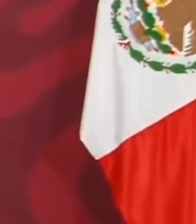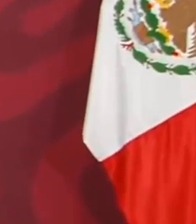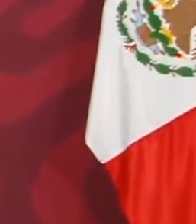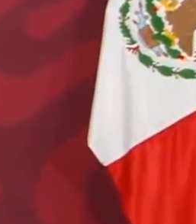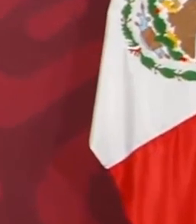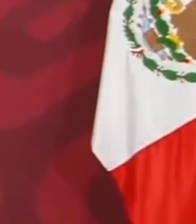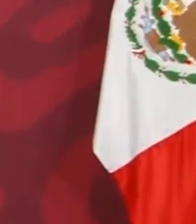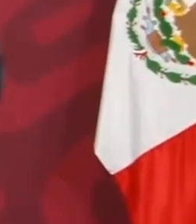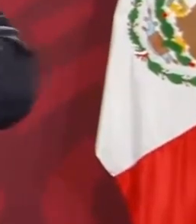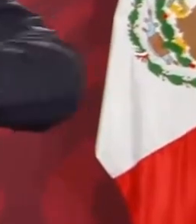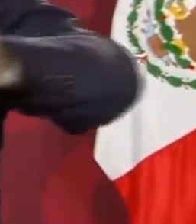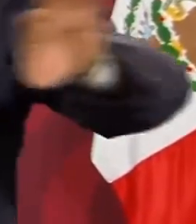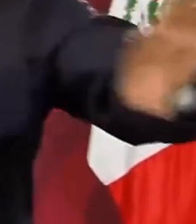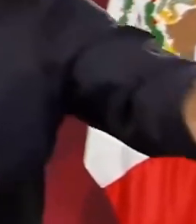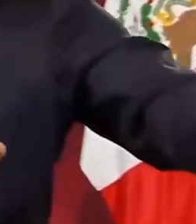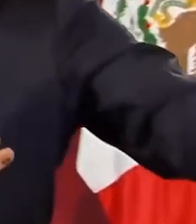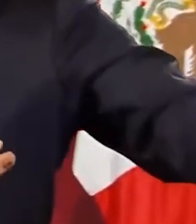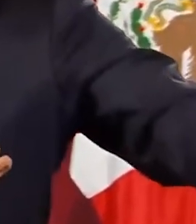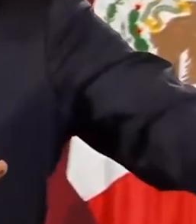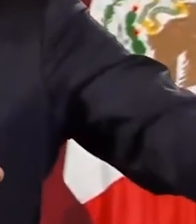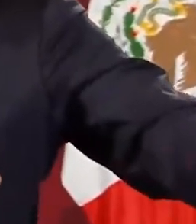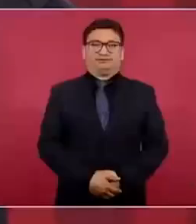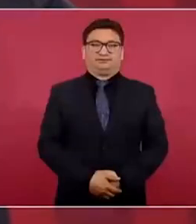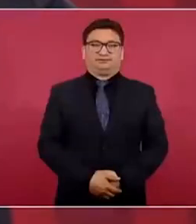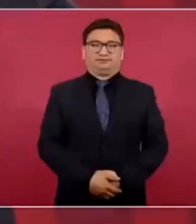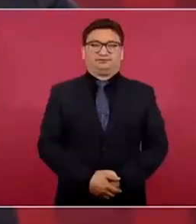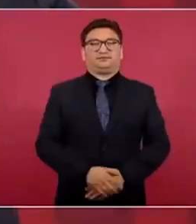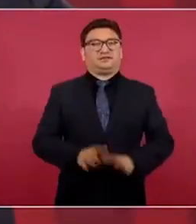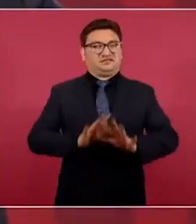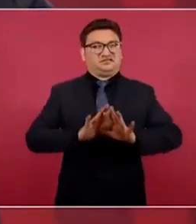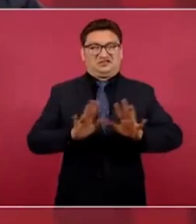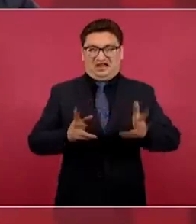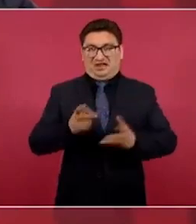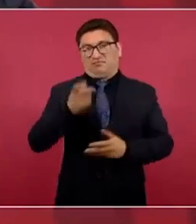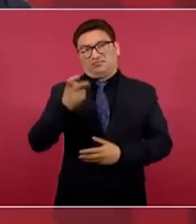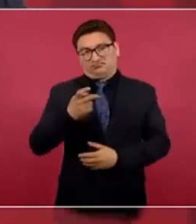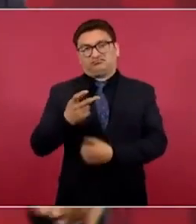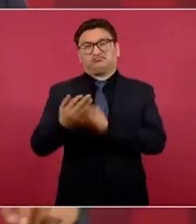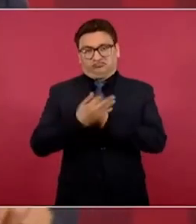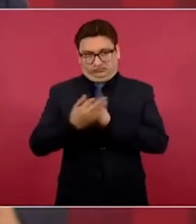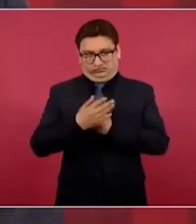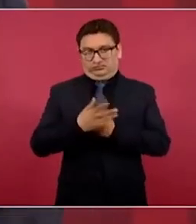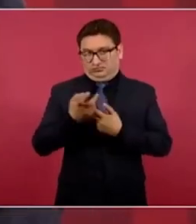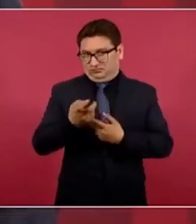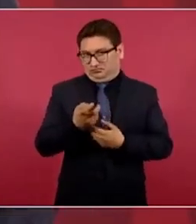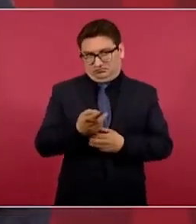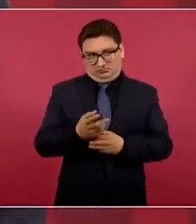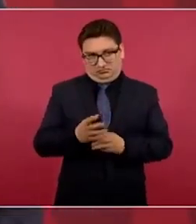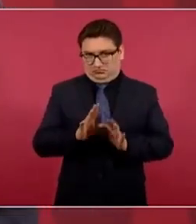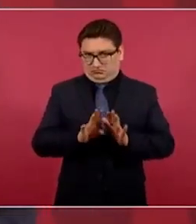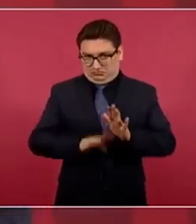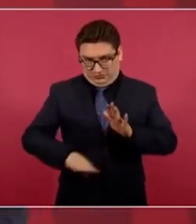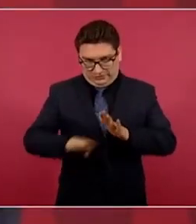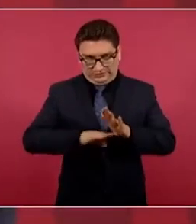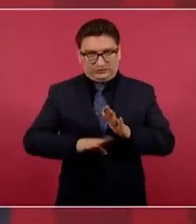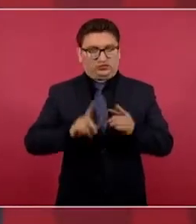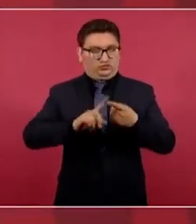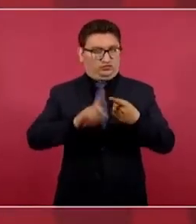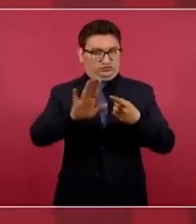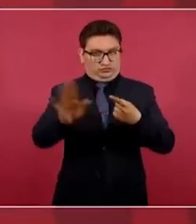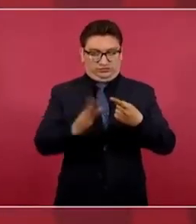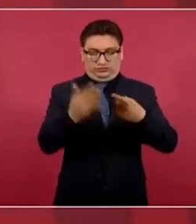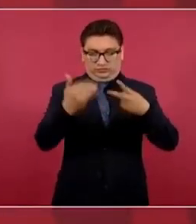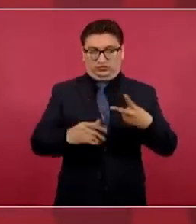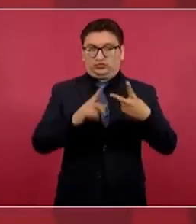Entonces, ya estamos protegidos en lo básico, número uno. Número